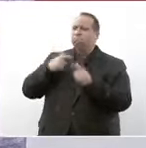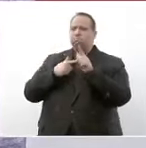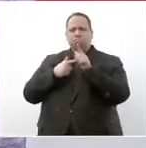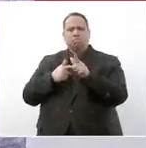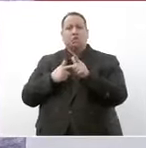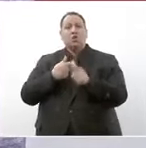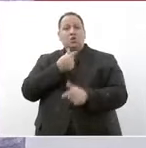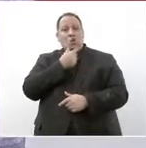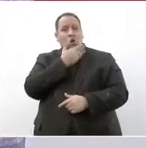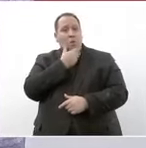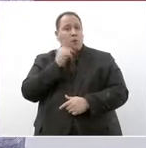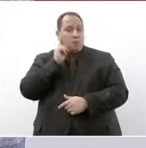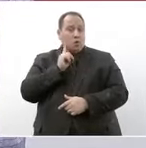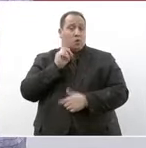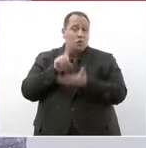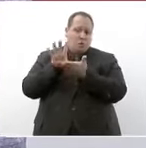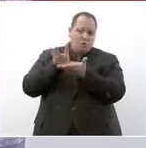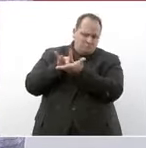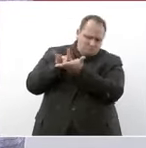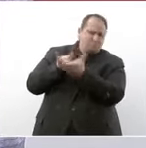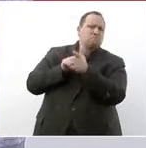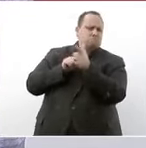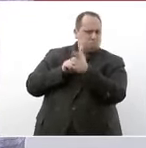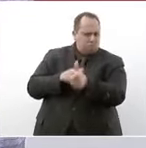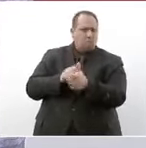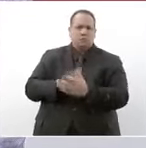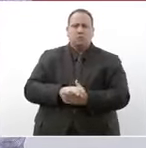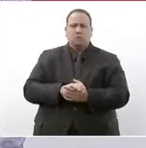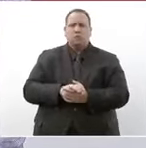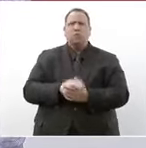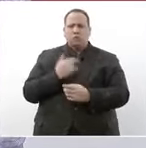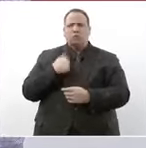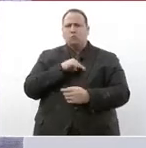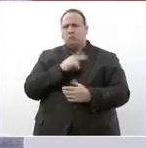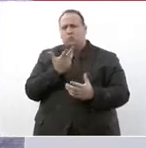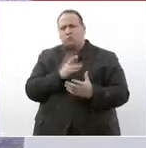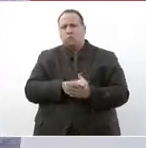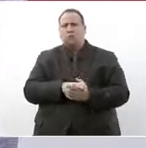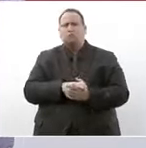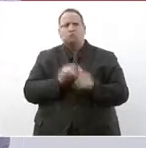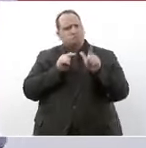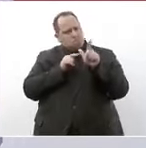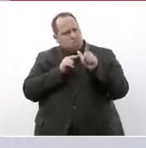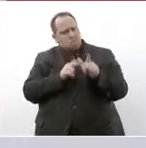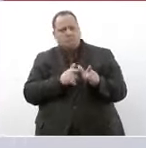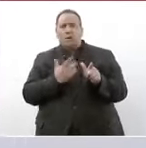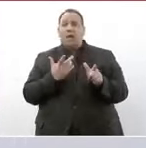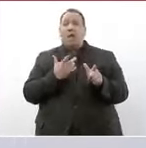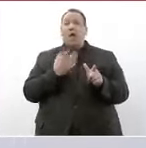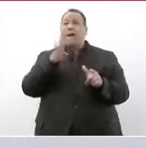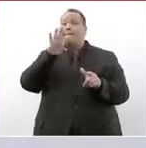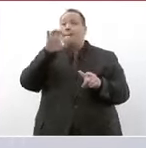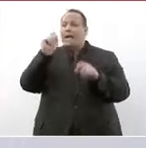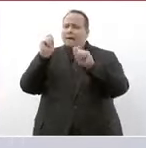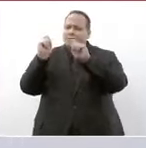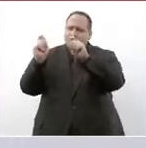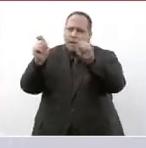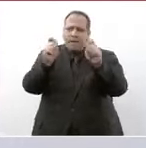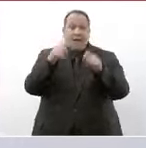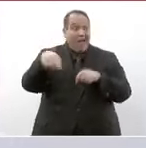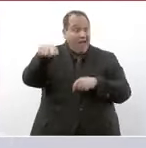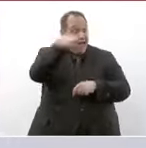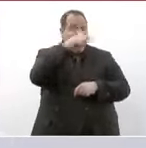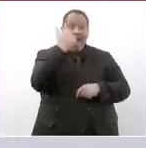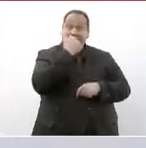a niñas a niños con discapacidad vamos a continuar entregando las becas a todos los